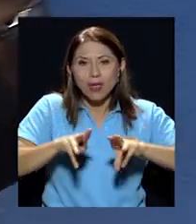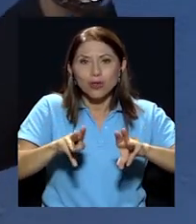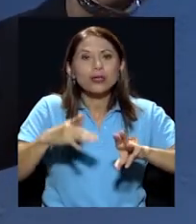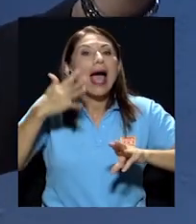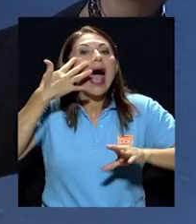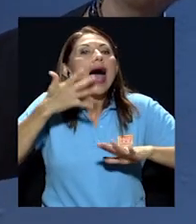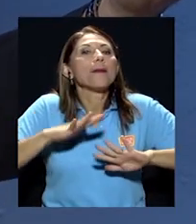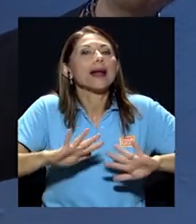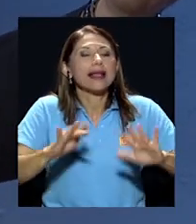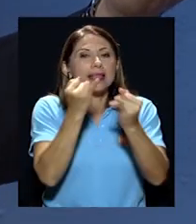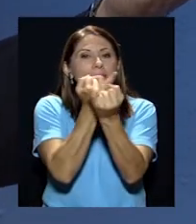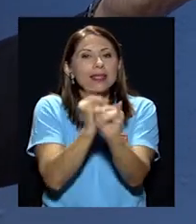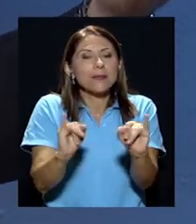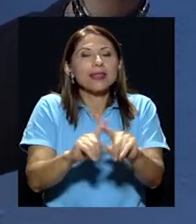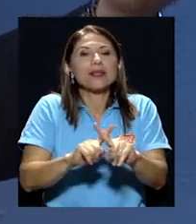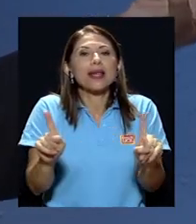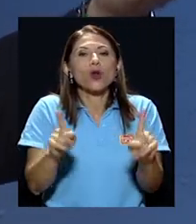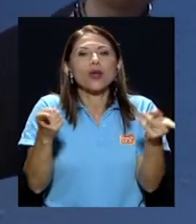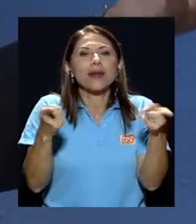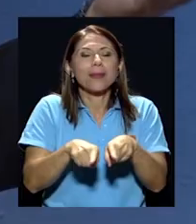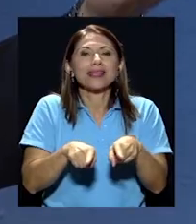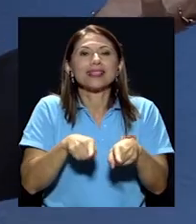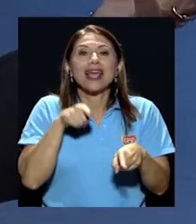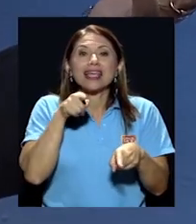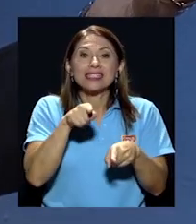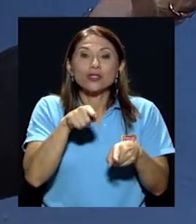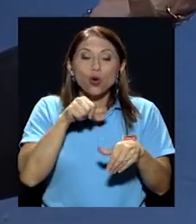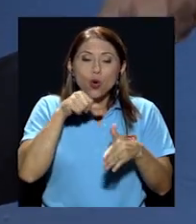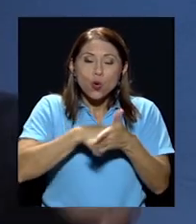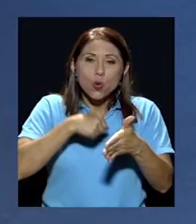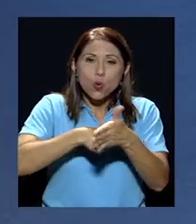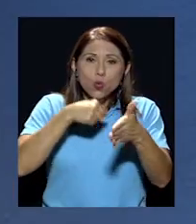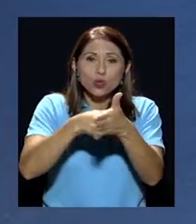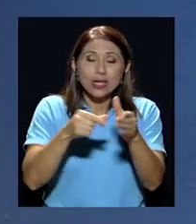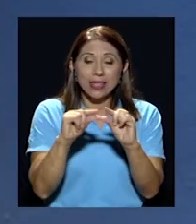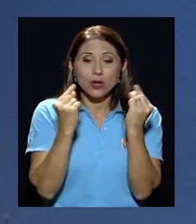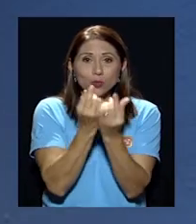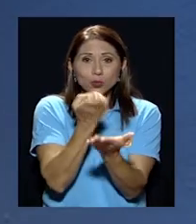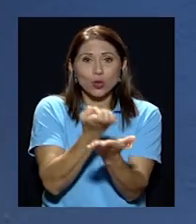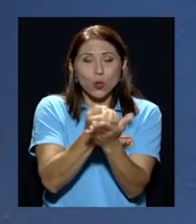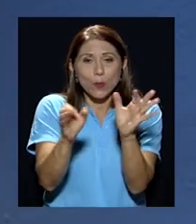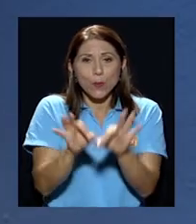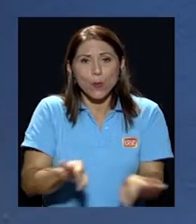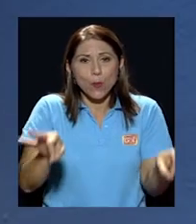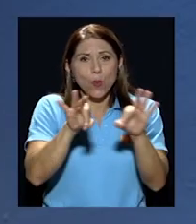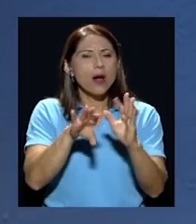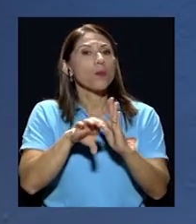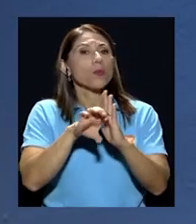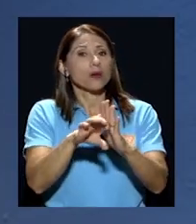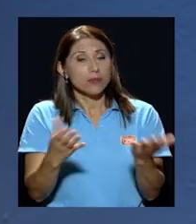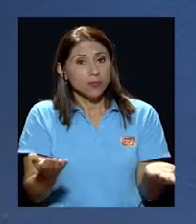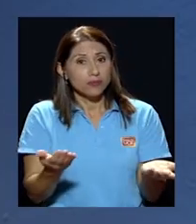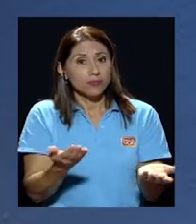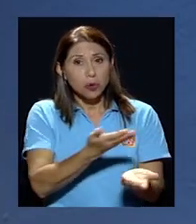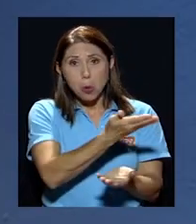independientes pero lo que pasa que son lucha de núcleos económicos importantes por ejemplo para nadie es